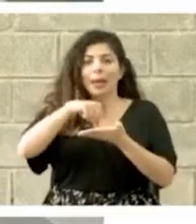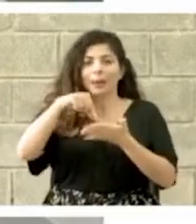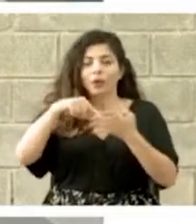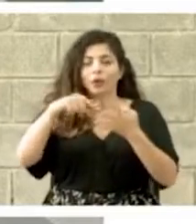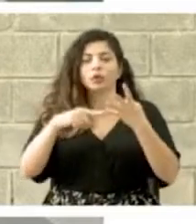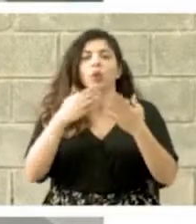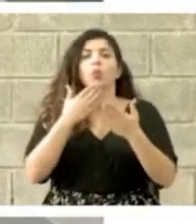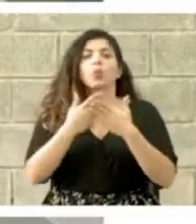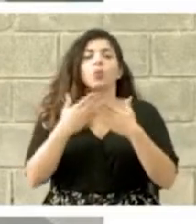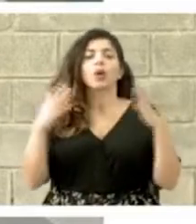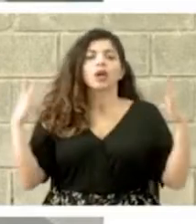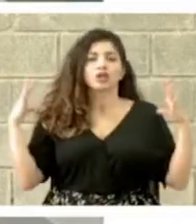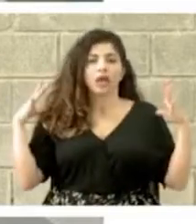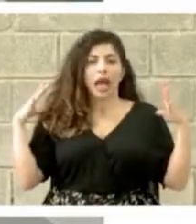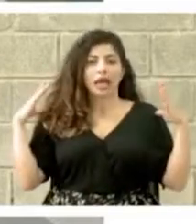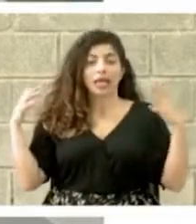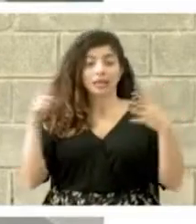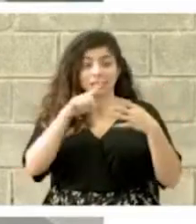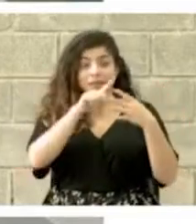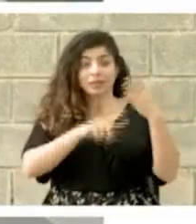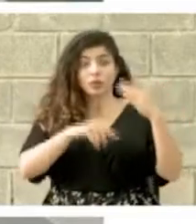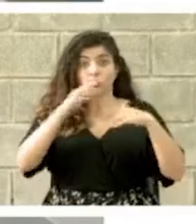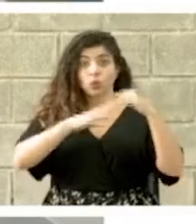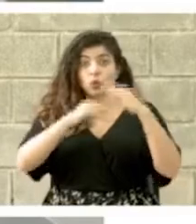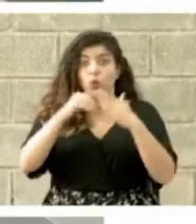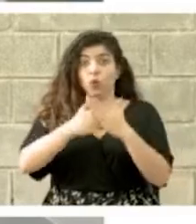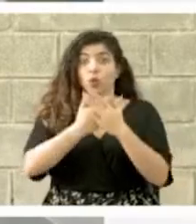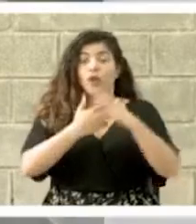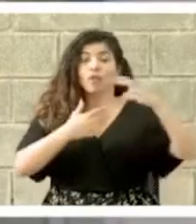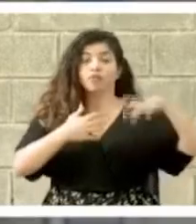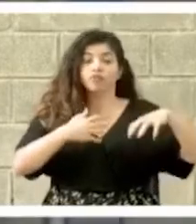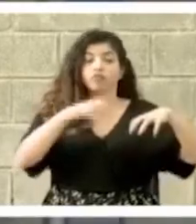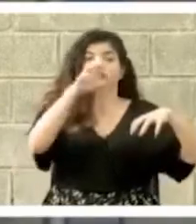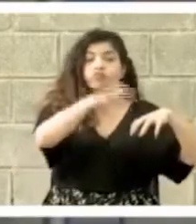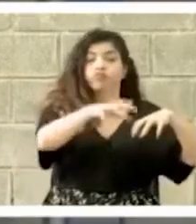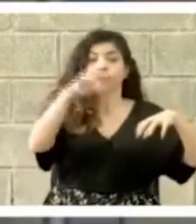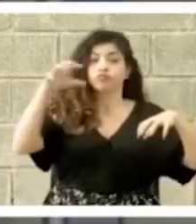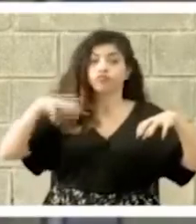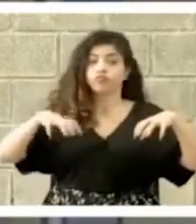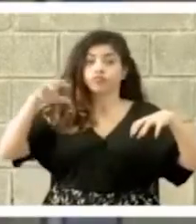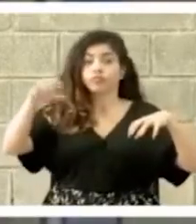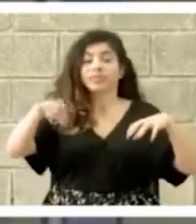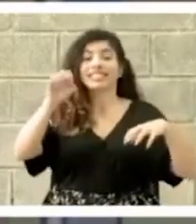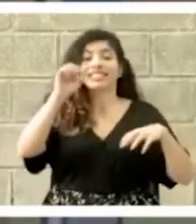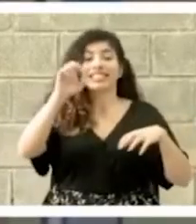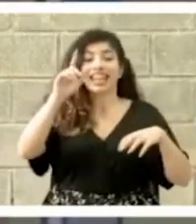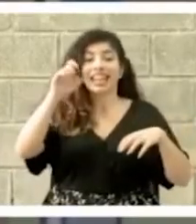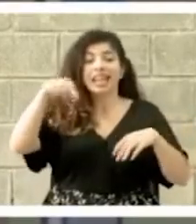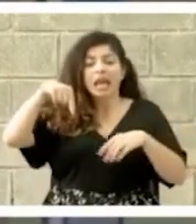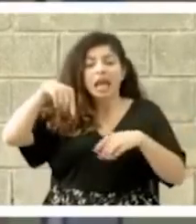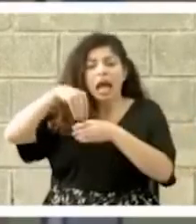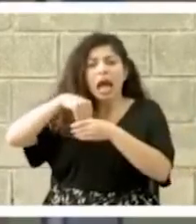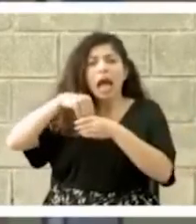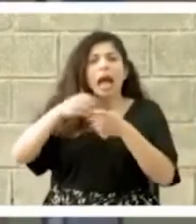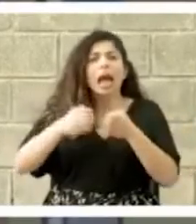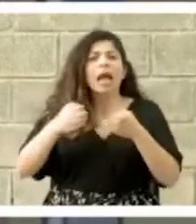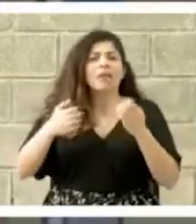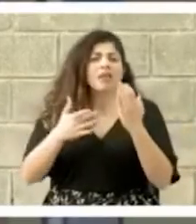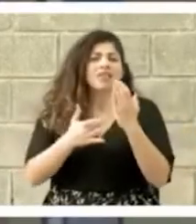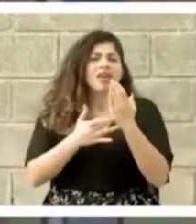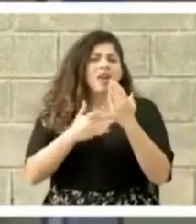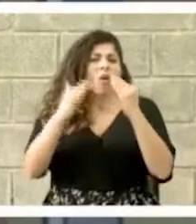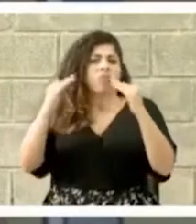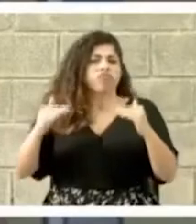Aires. Estas nuevas infraestructuras de sedes de área vienen con un equipamiento de última